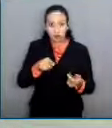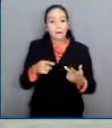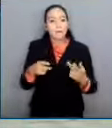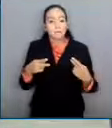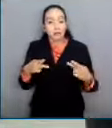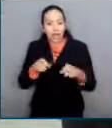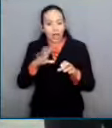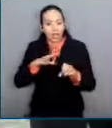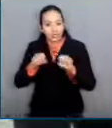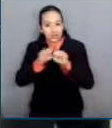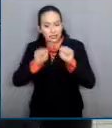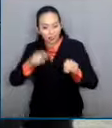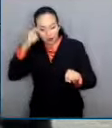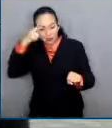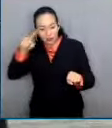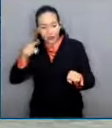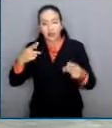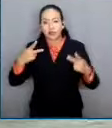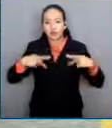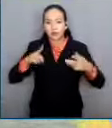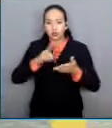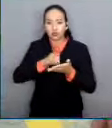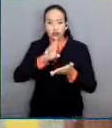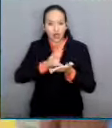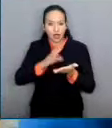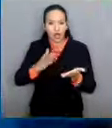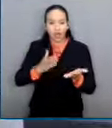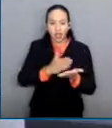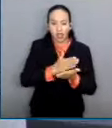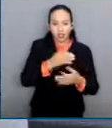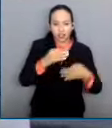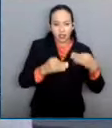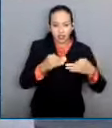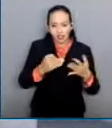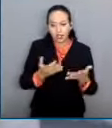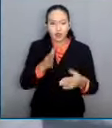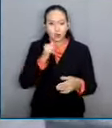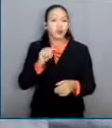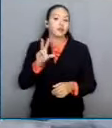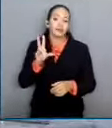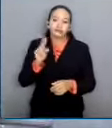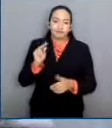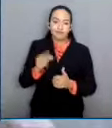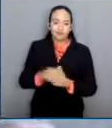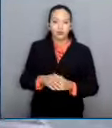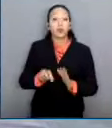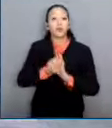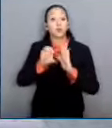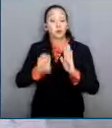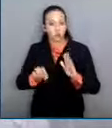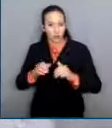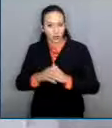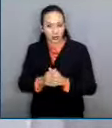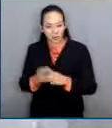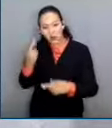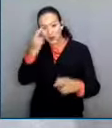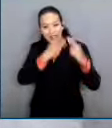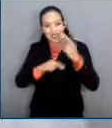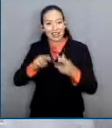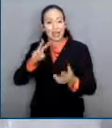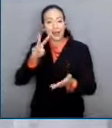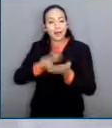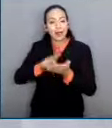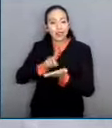de un acto jurídico con base en una discapacidad. En el caso de la interdicción, la Suprema Corte de Justicia de la